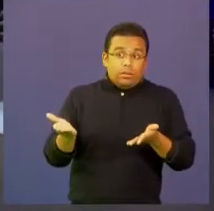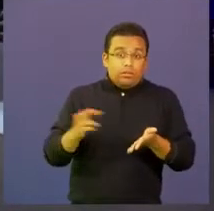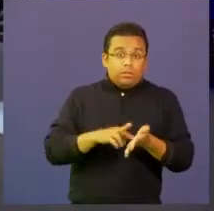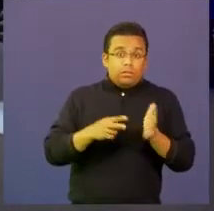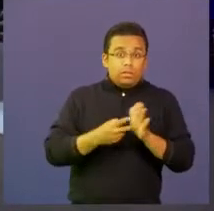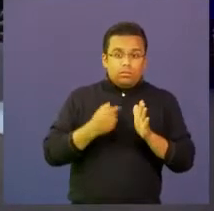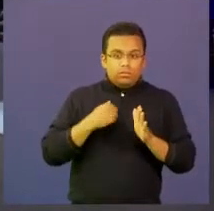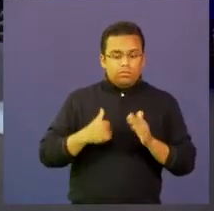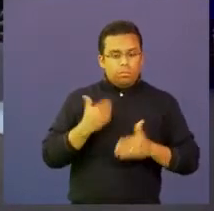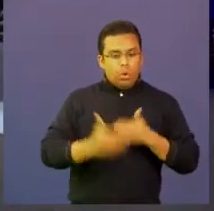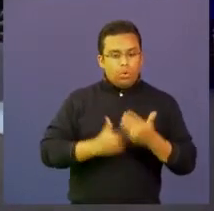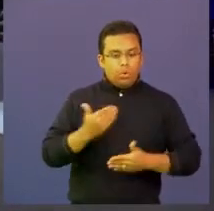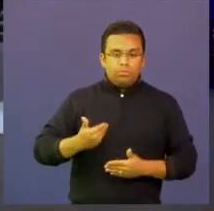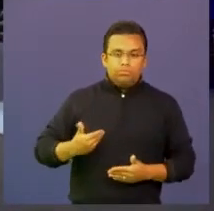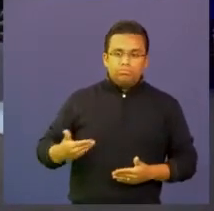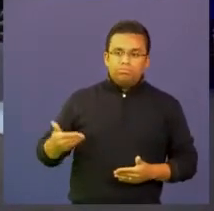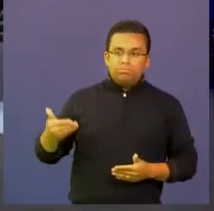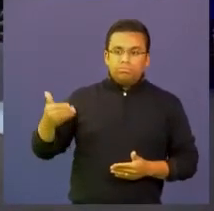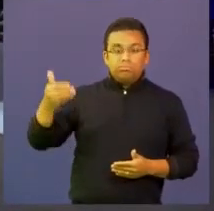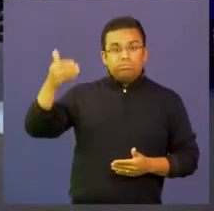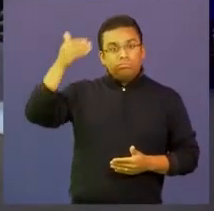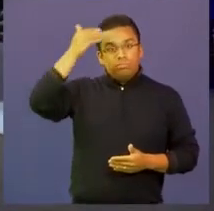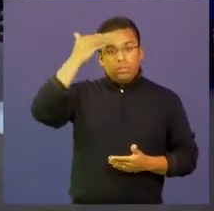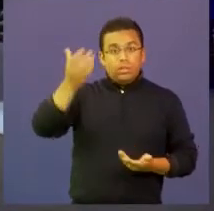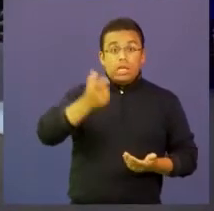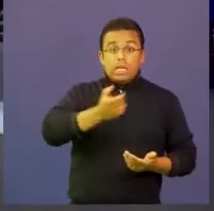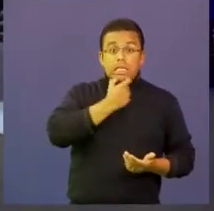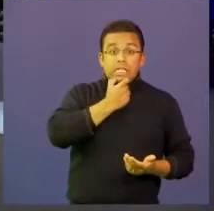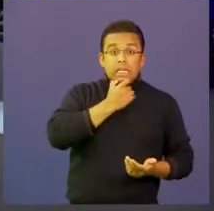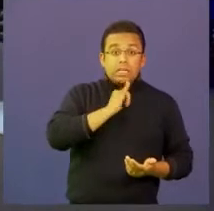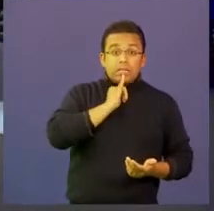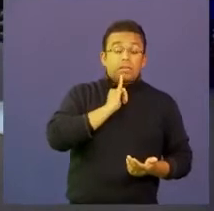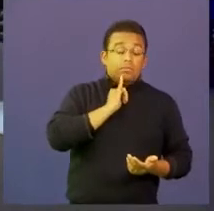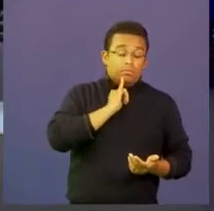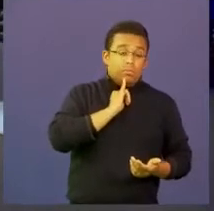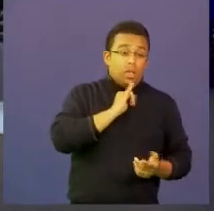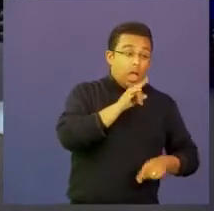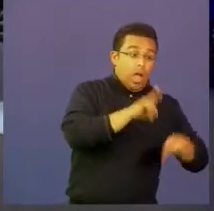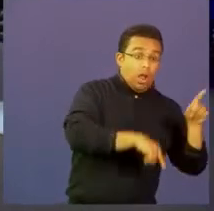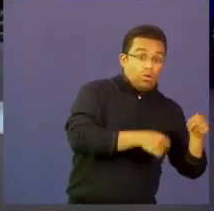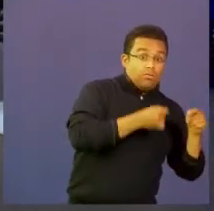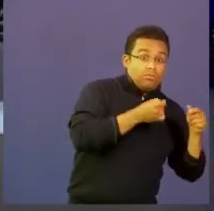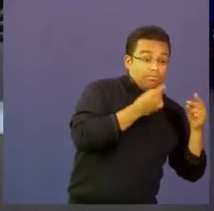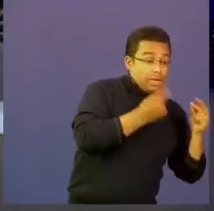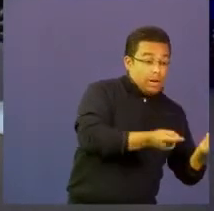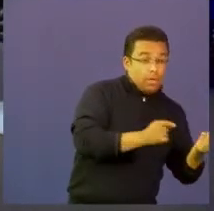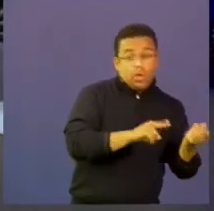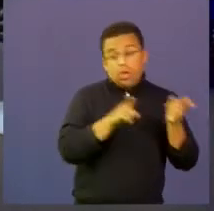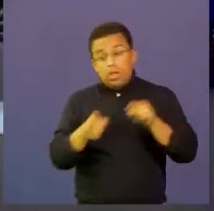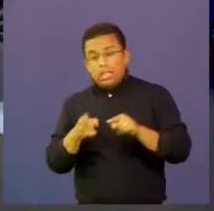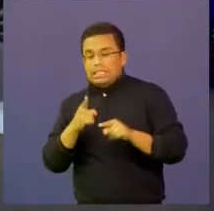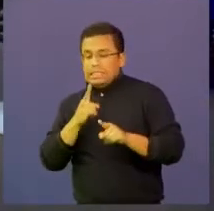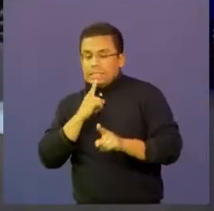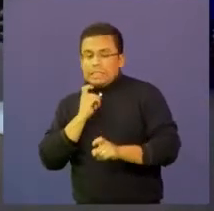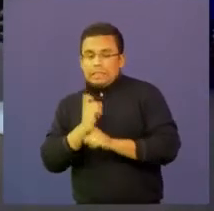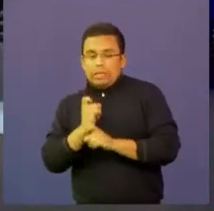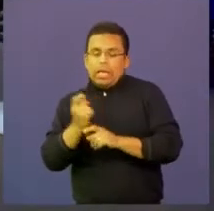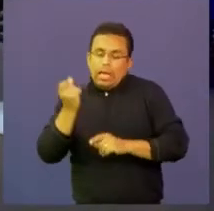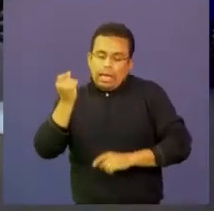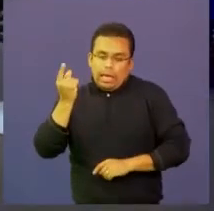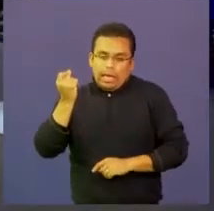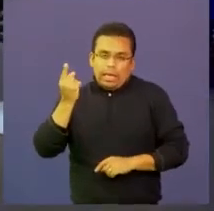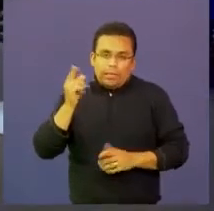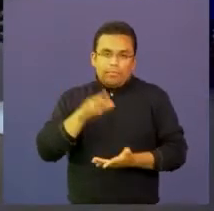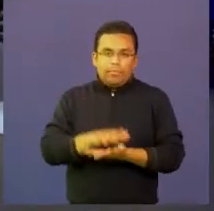a crecer con él van a aprender el idioma no es fácil a unos se les facilita más a otros no pero es un programa